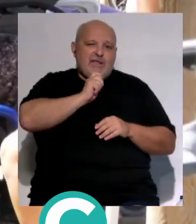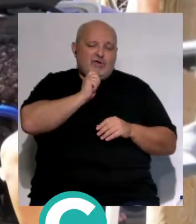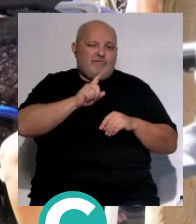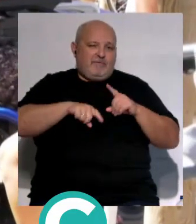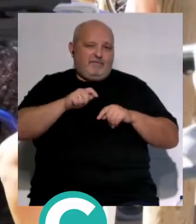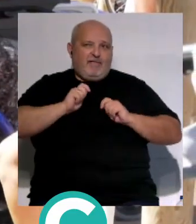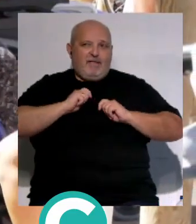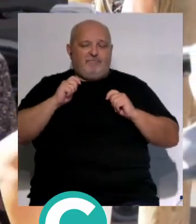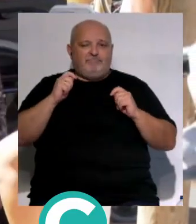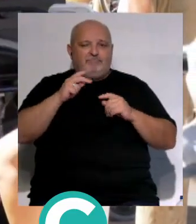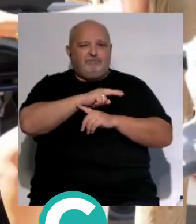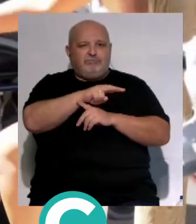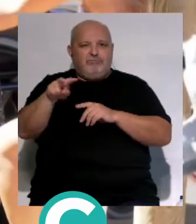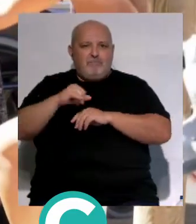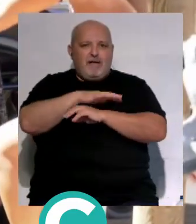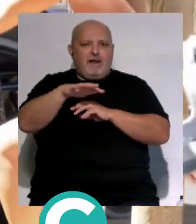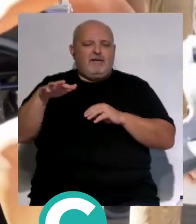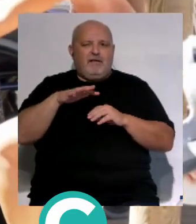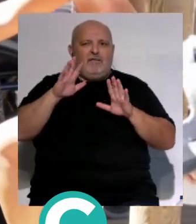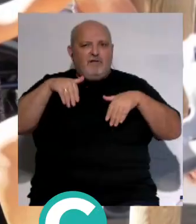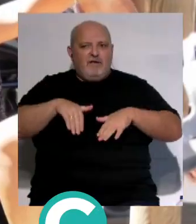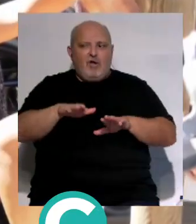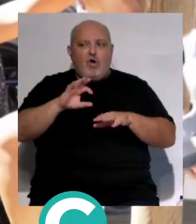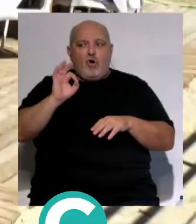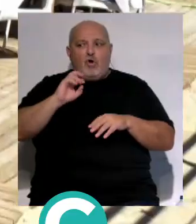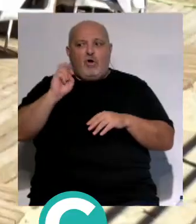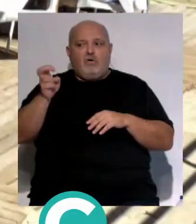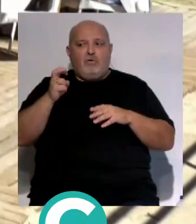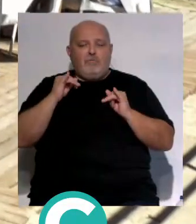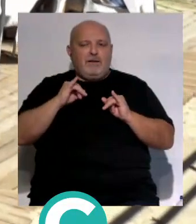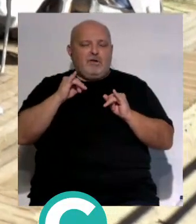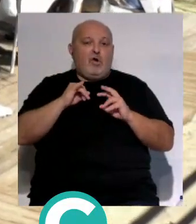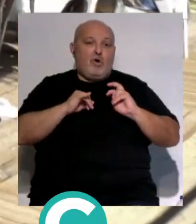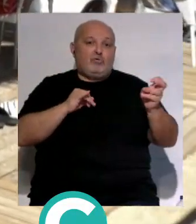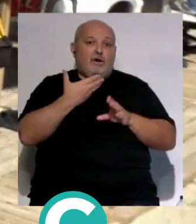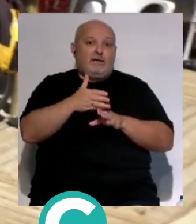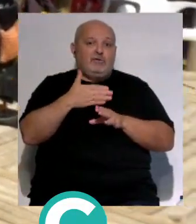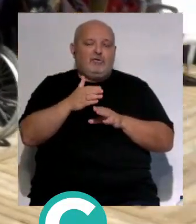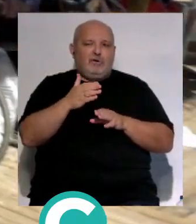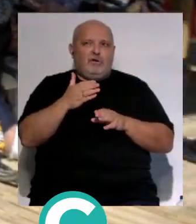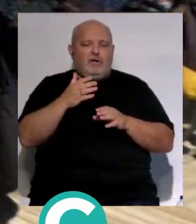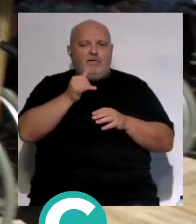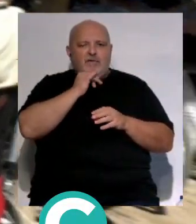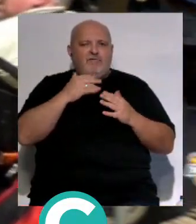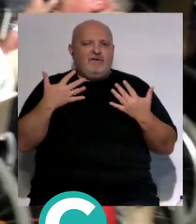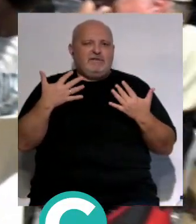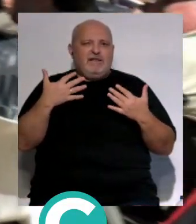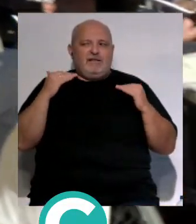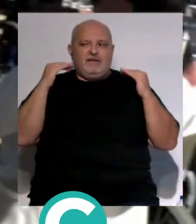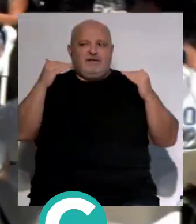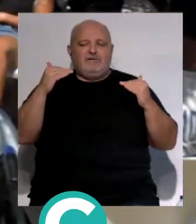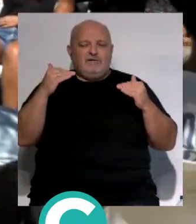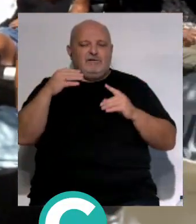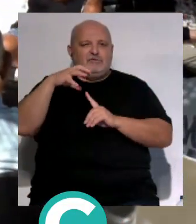frente al mar. Algunos se dan su baño, otros un paseo. Y el resto disfruta de una bebida fresquita bajo la